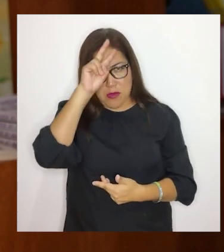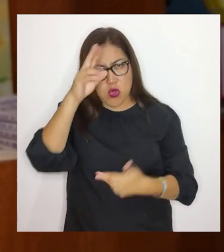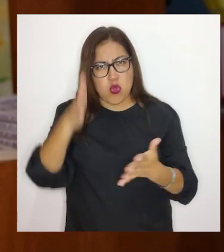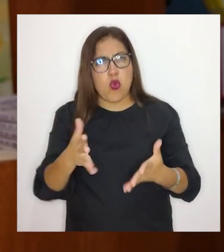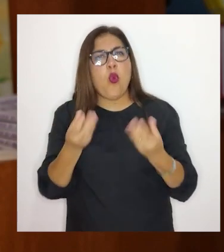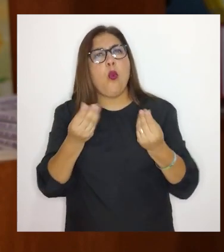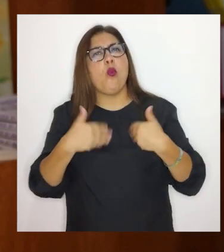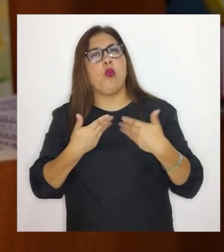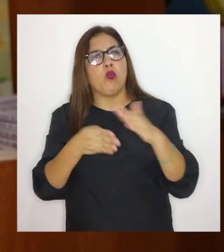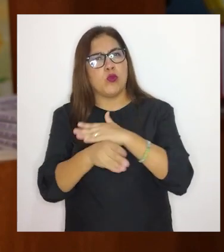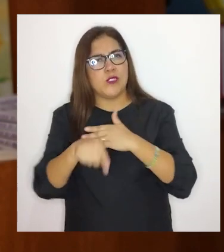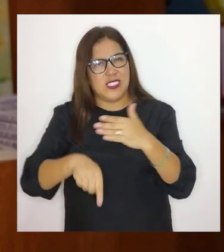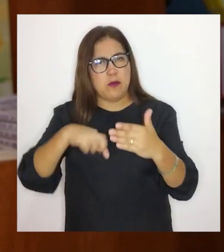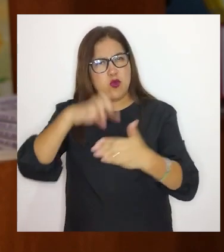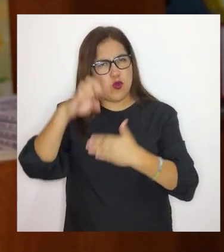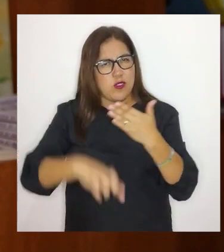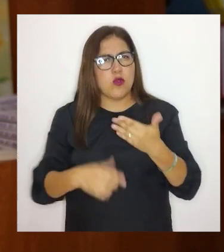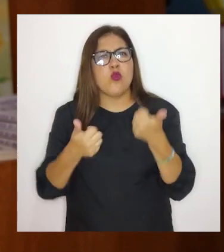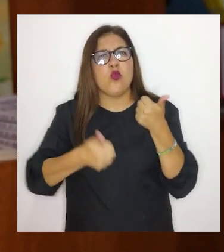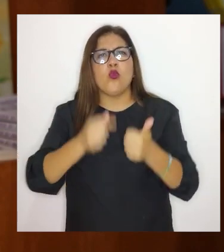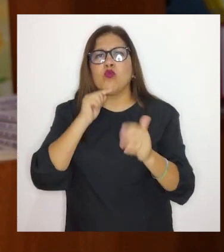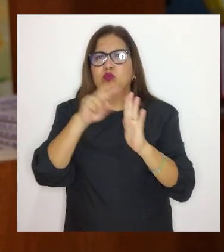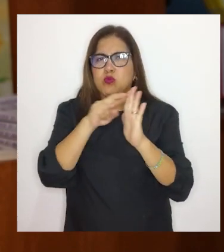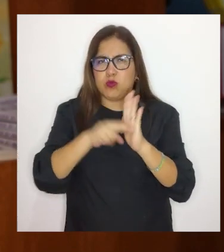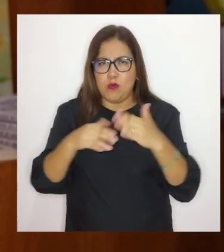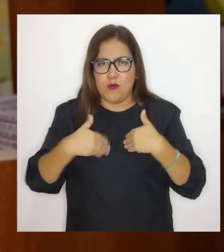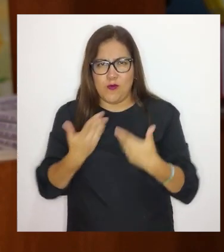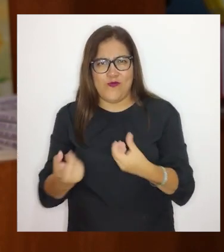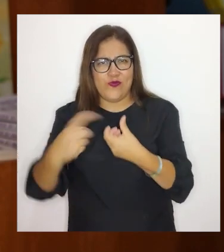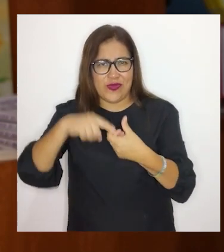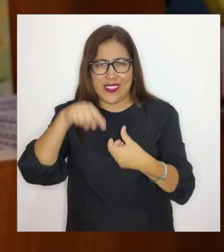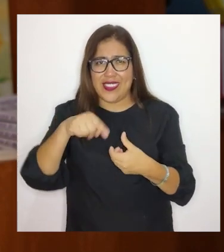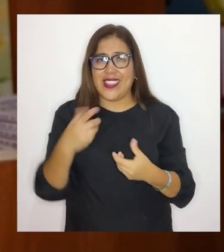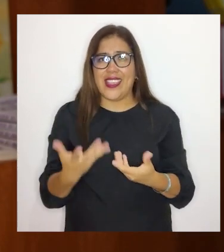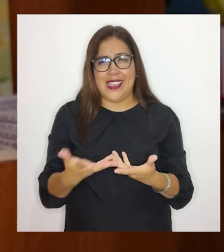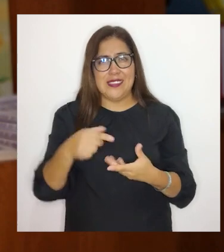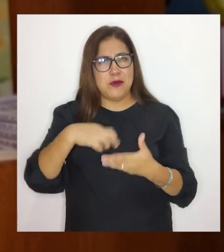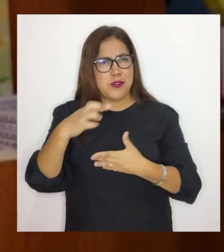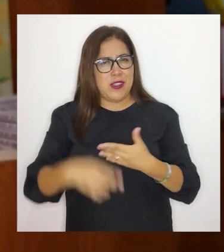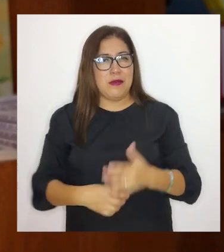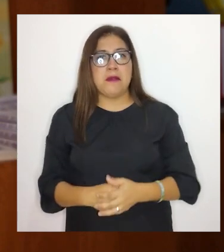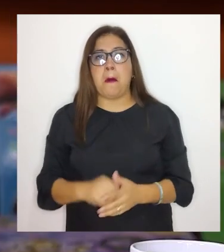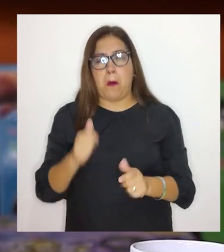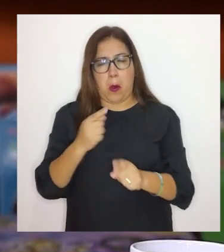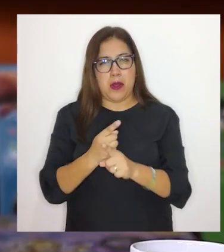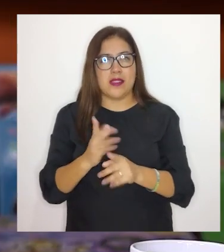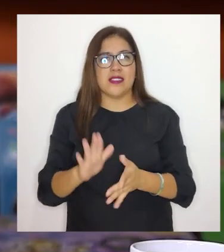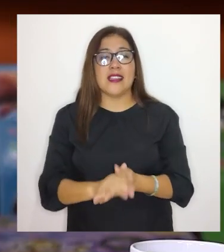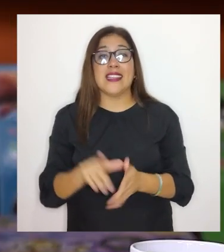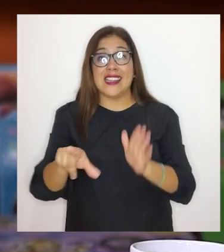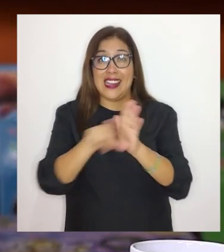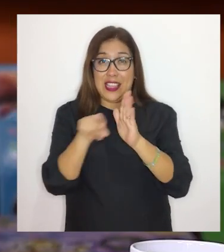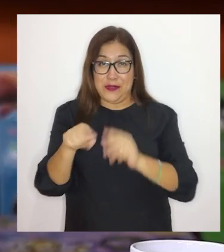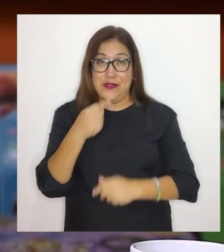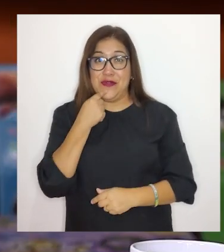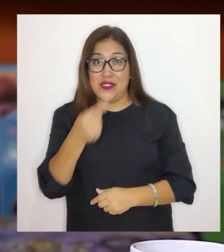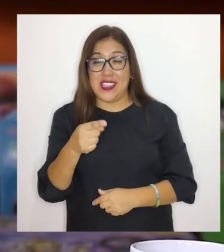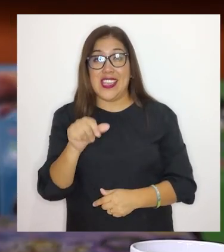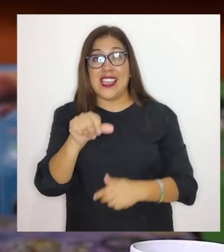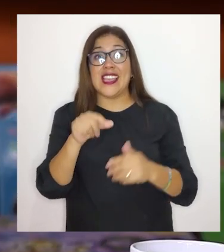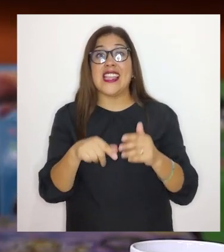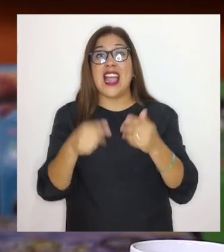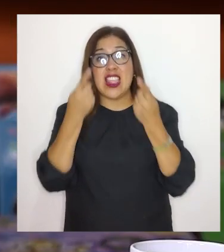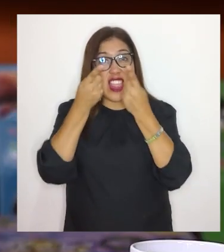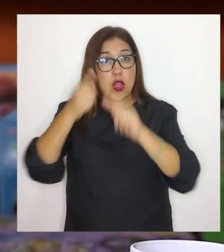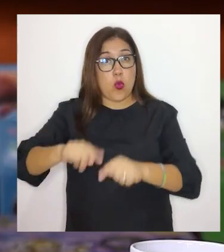y amigos cómo acceden al programa? ¿Cuáles son las condiciones para poder inscribirse allá? Correcto. La ley que mencionaste y también